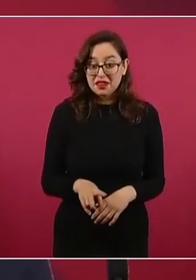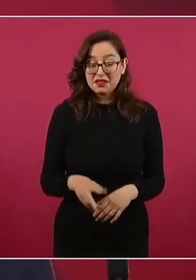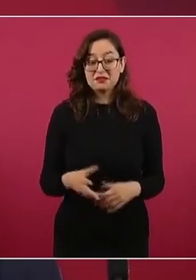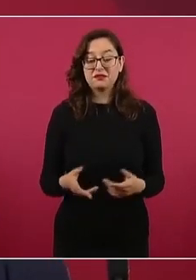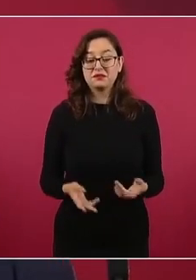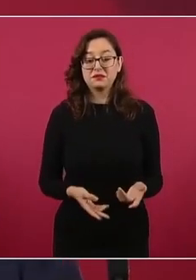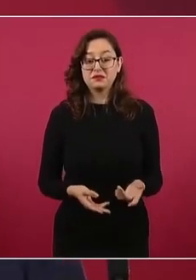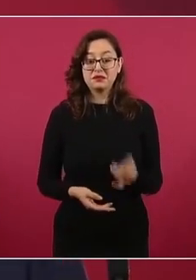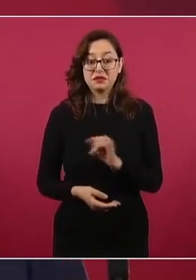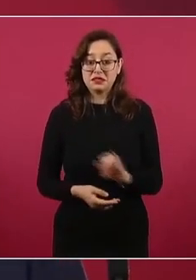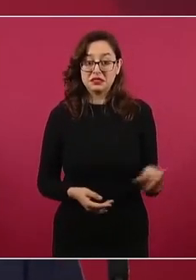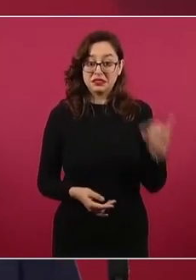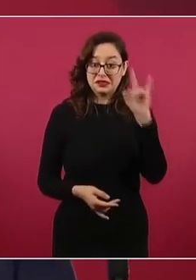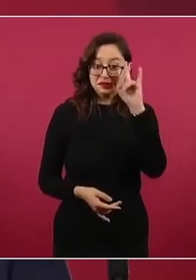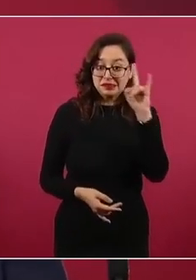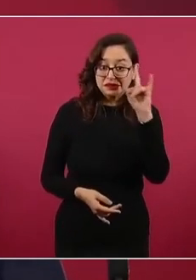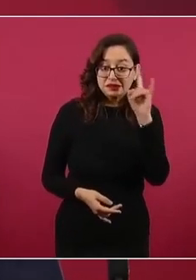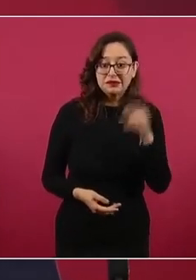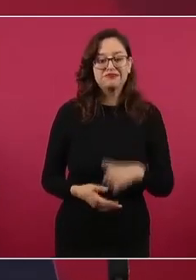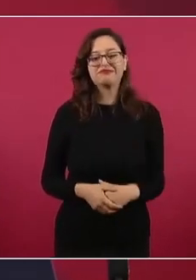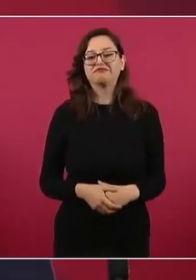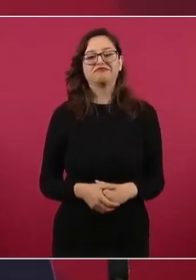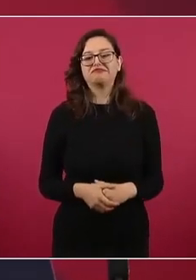el corrupto no es de izquierda,